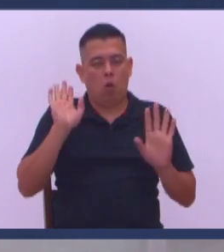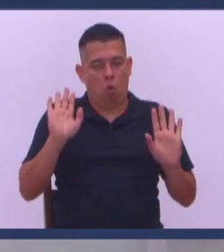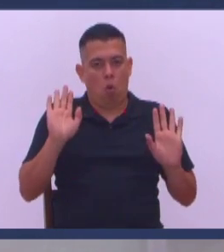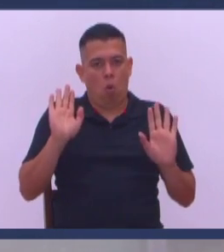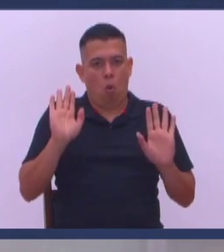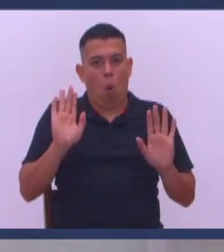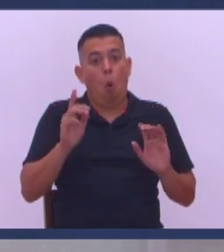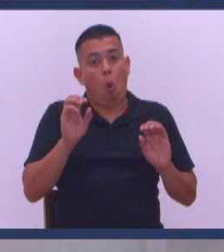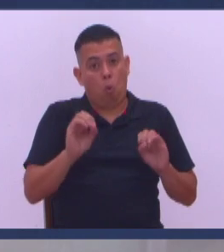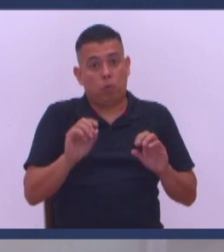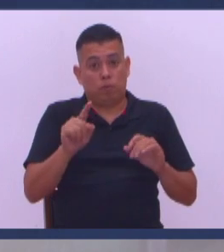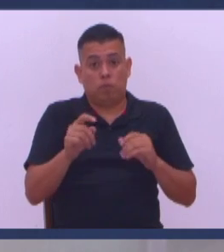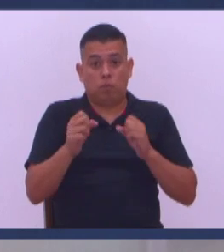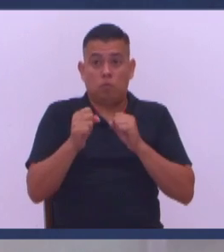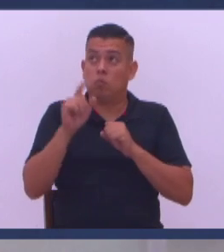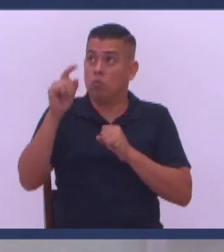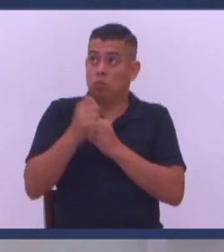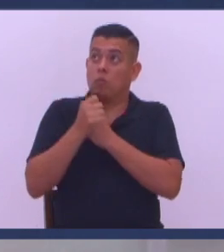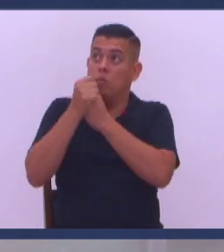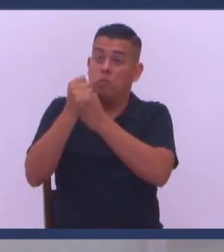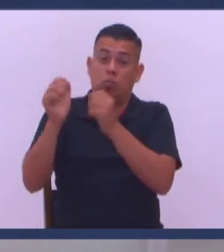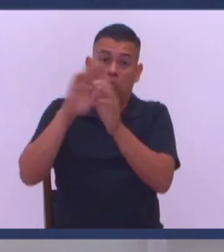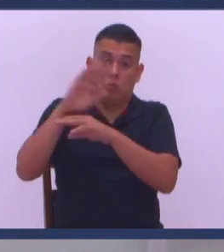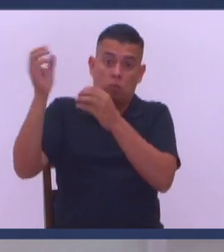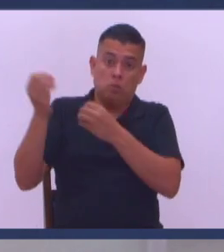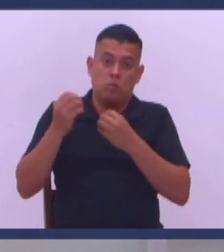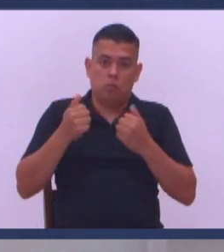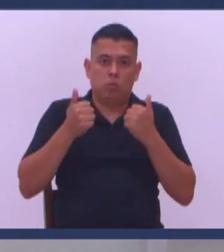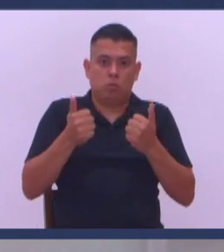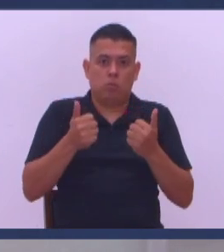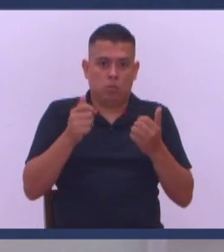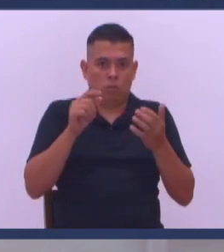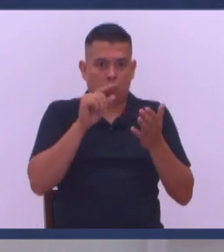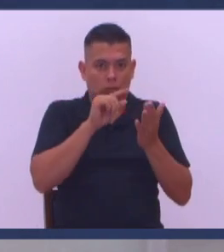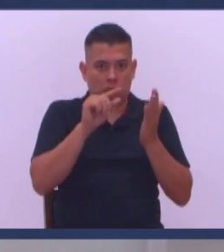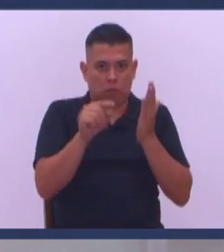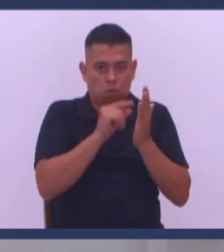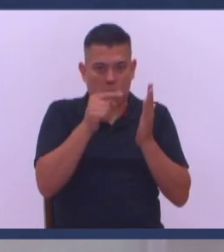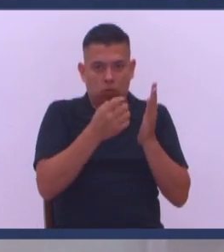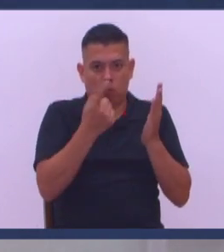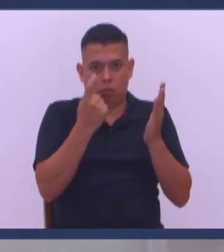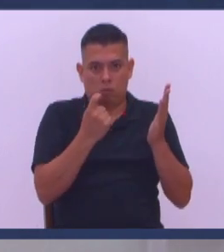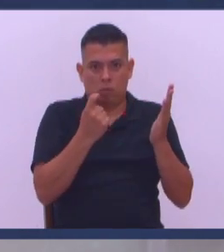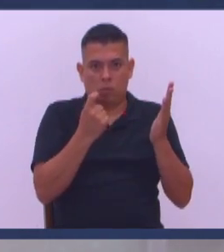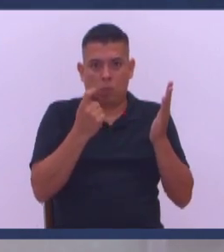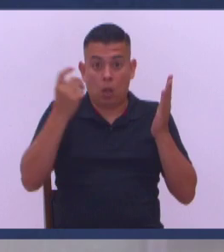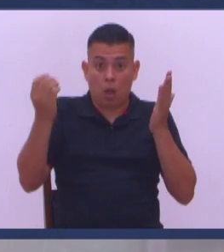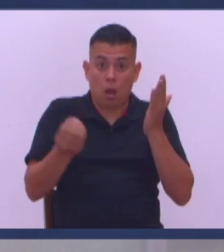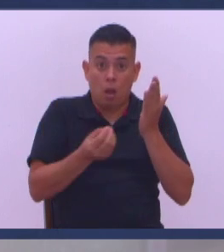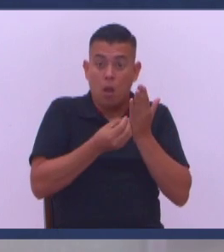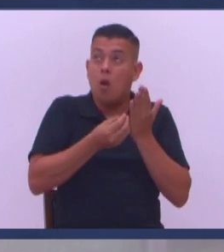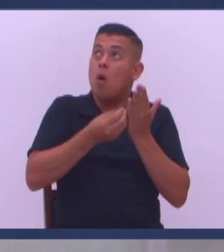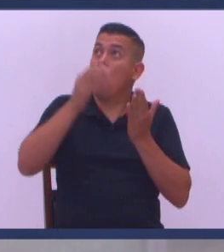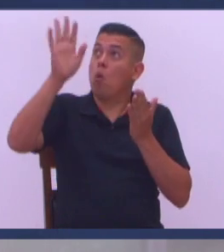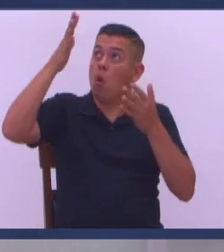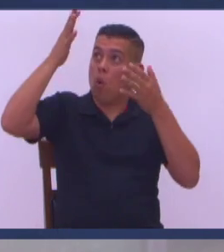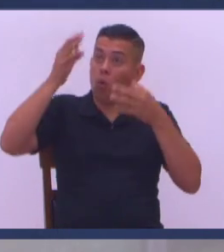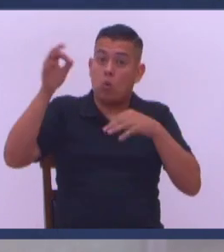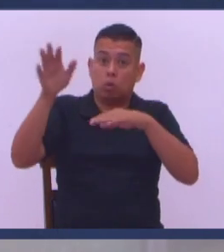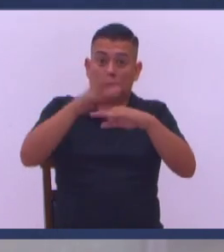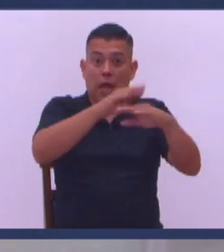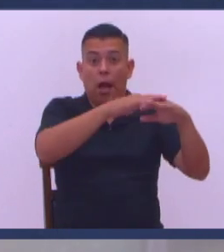Lo que estoy garantizando Es que a los que aman a Dios Ok Pero falta el versículo Los que conforme a su voluntad Son llamados